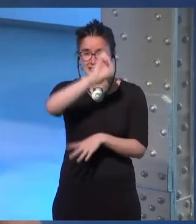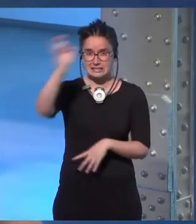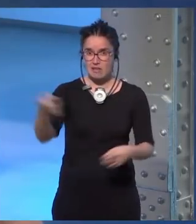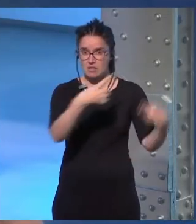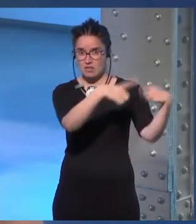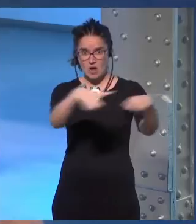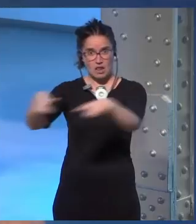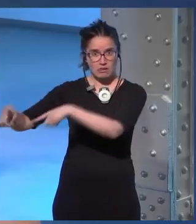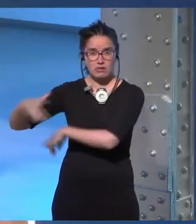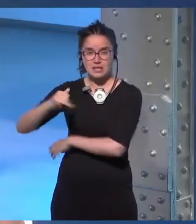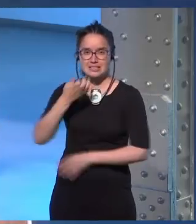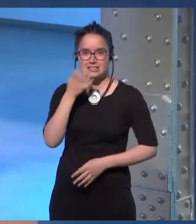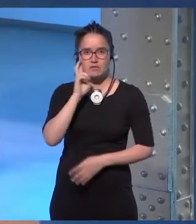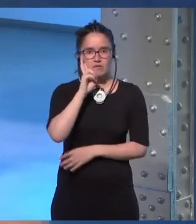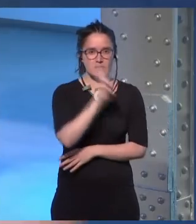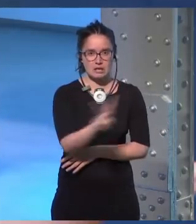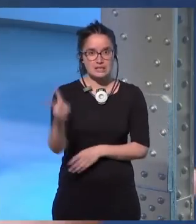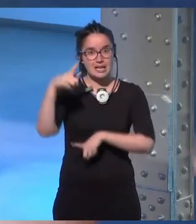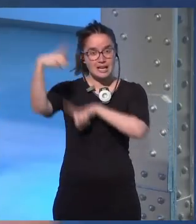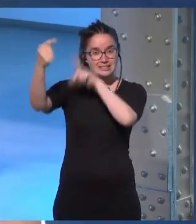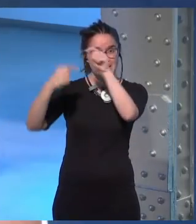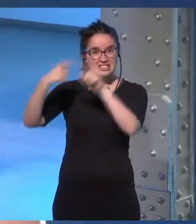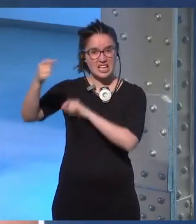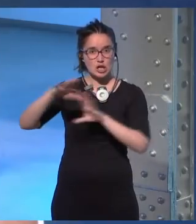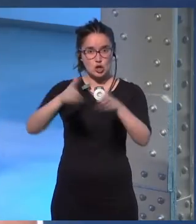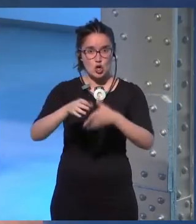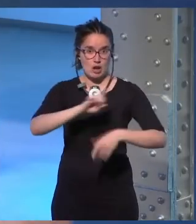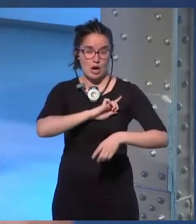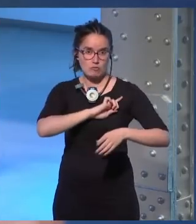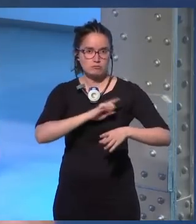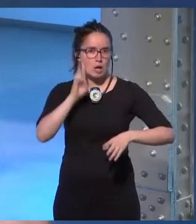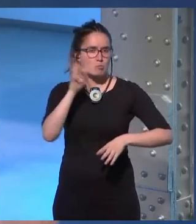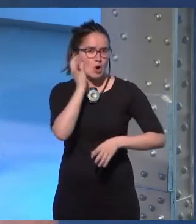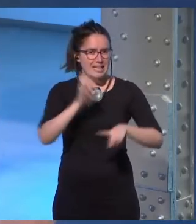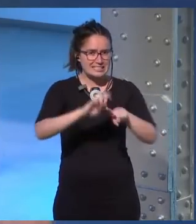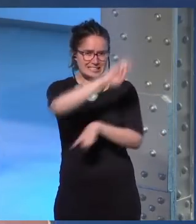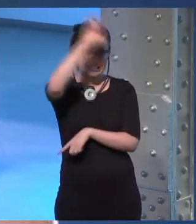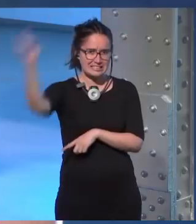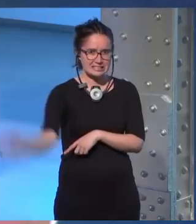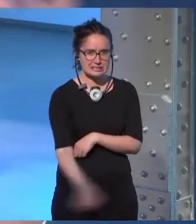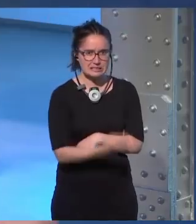entre nosotras. Si os fijáis en las estrellas o Legión, hay un montón de mujeres diferentes.